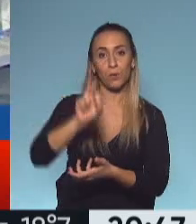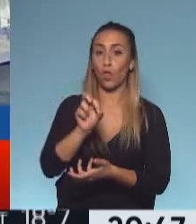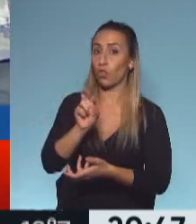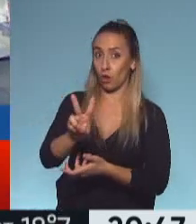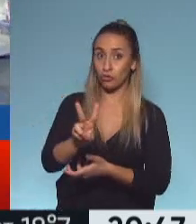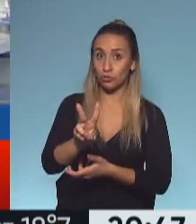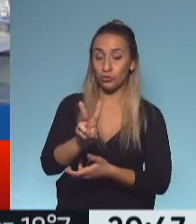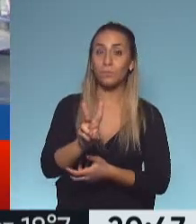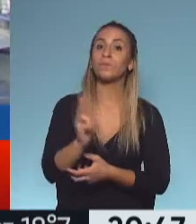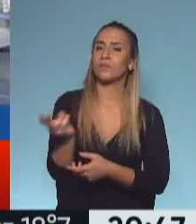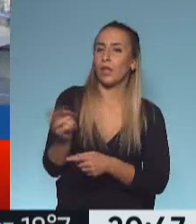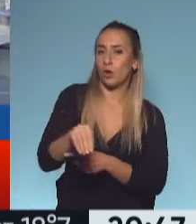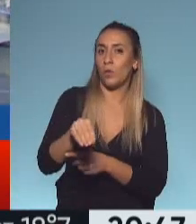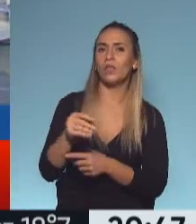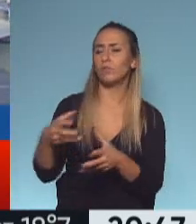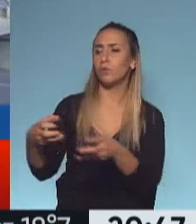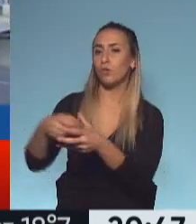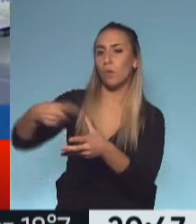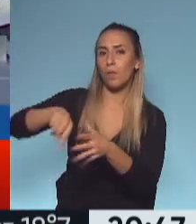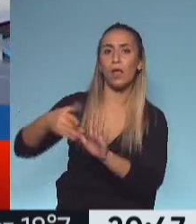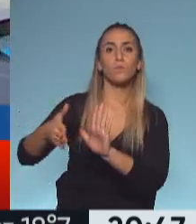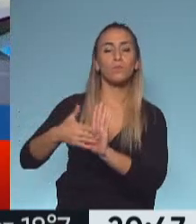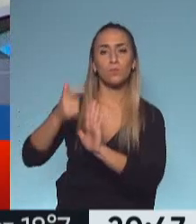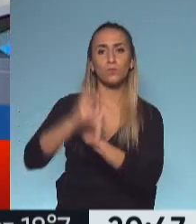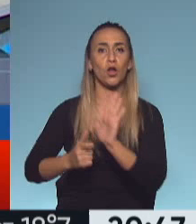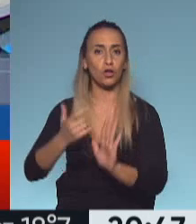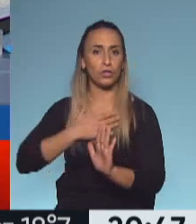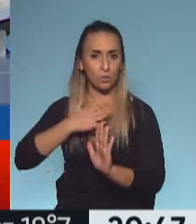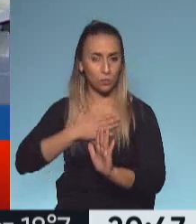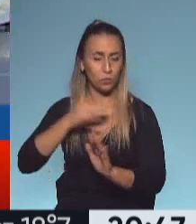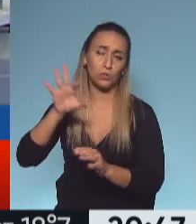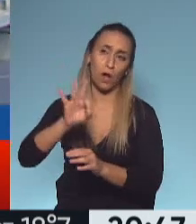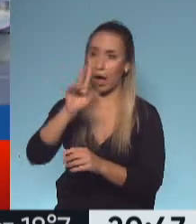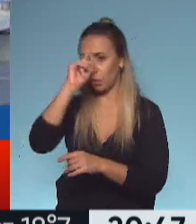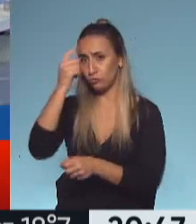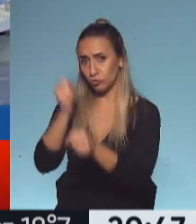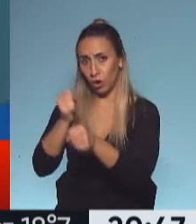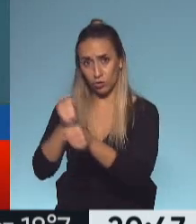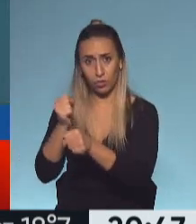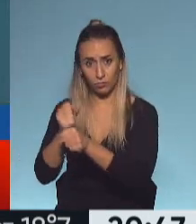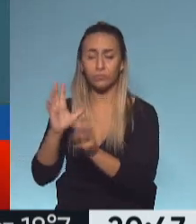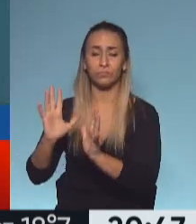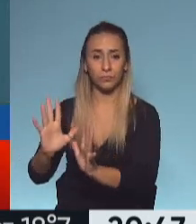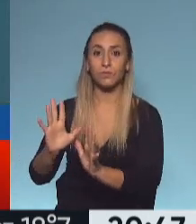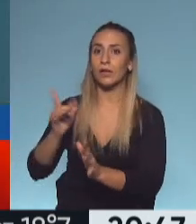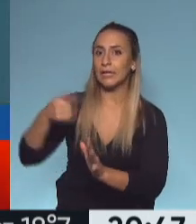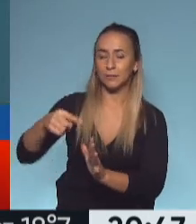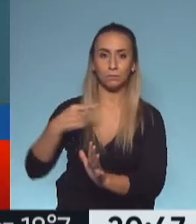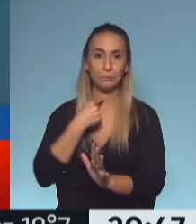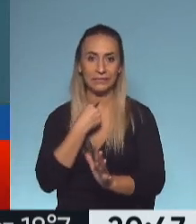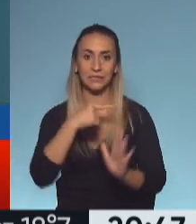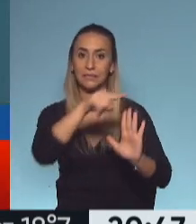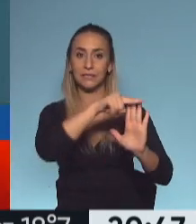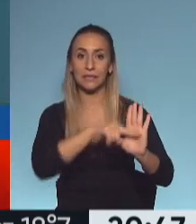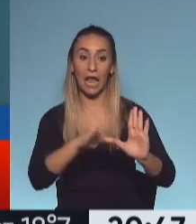mes que se incluyen a los monotributistas y autónomos que están restringidos o condicionados por las restricciones a